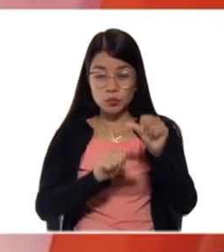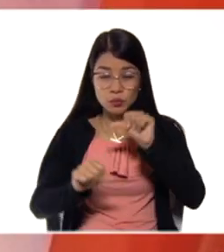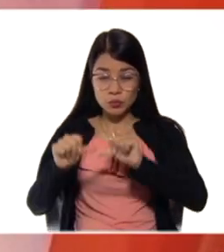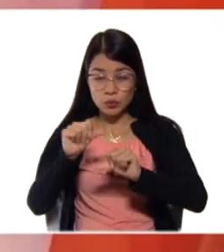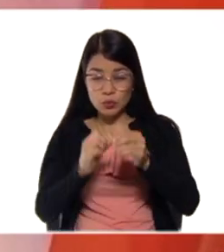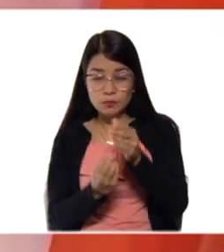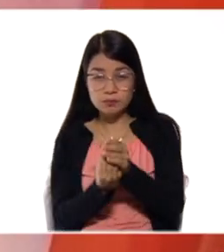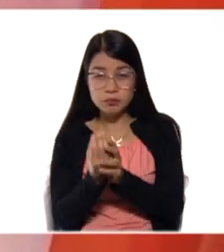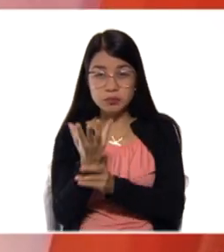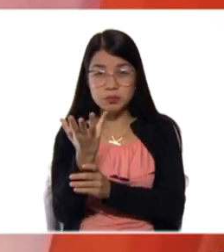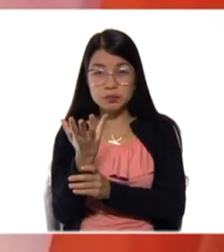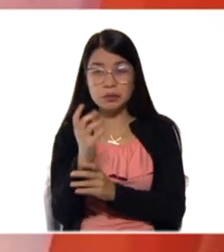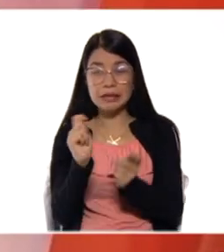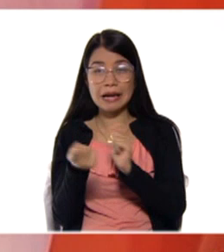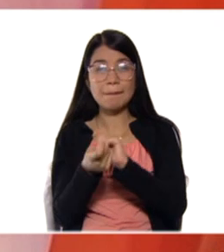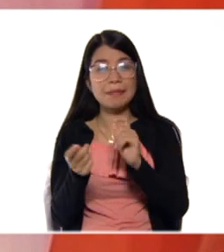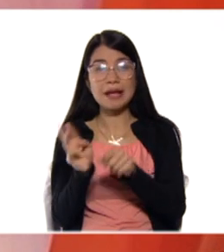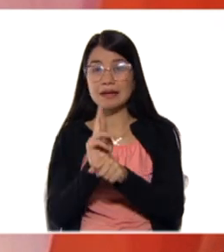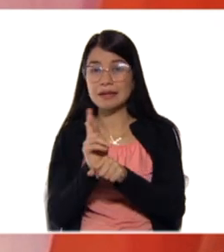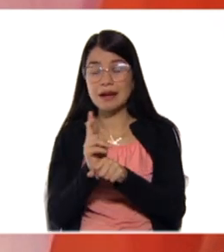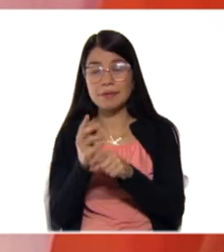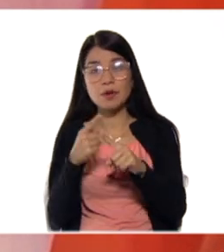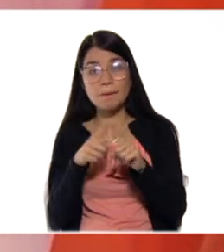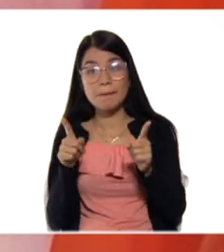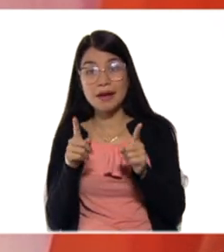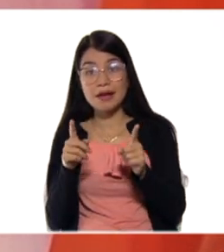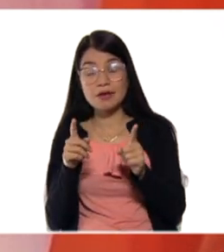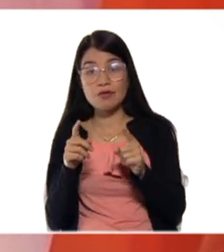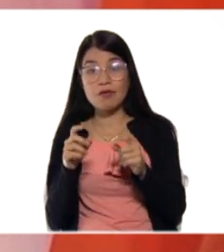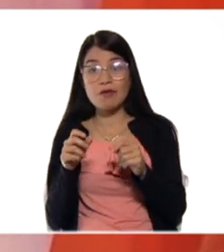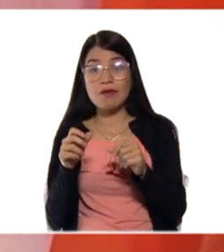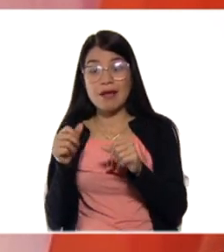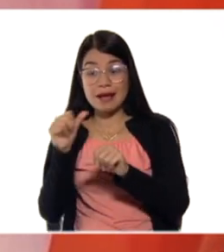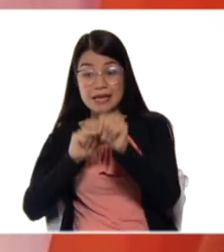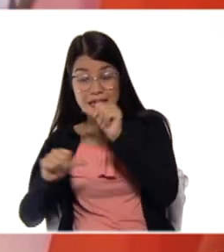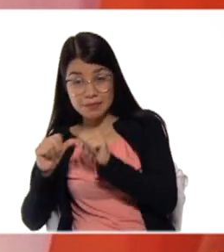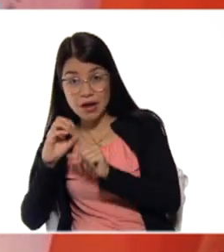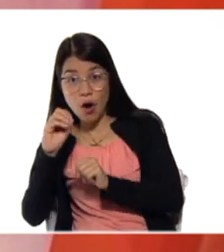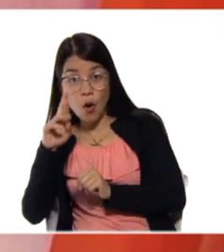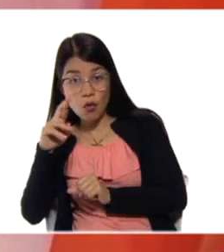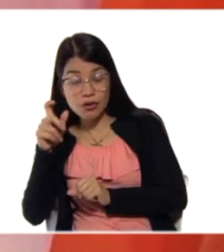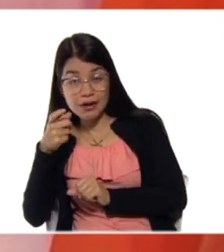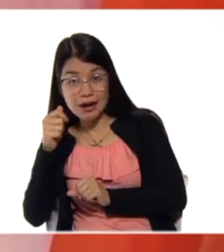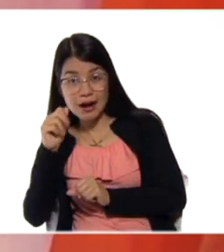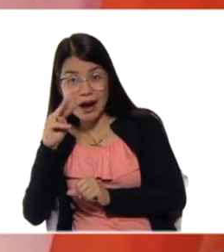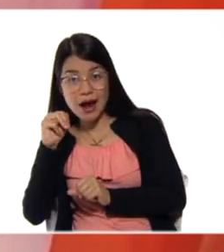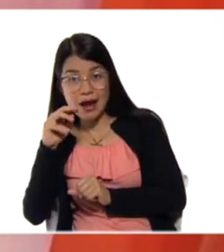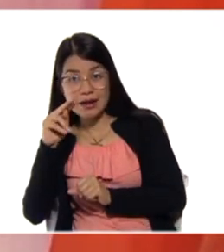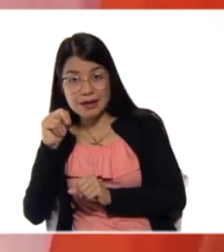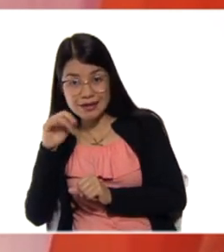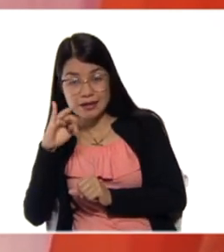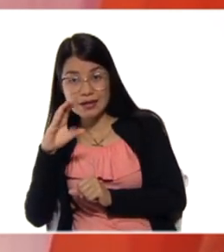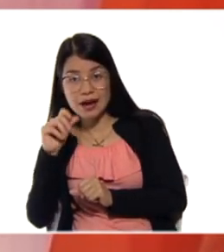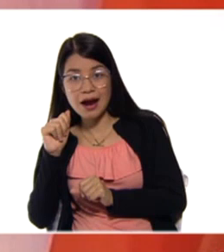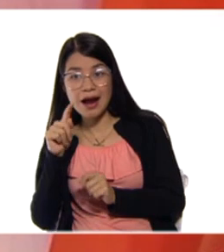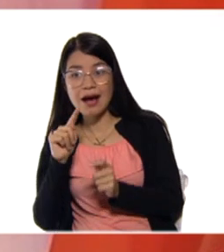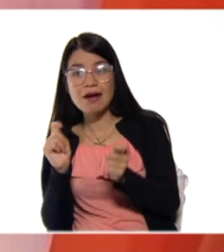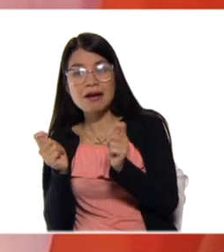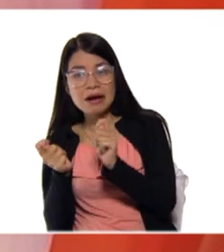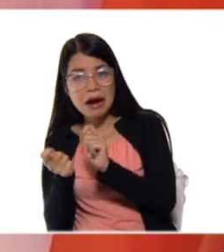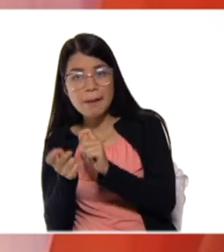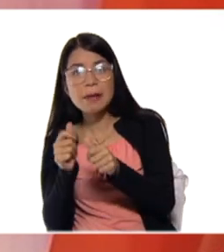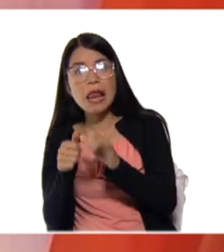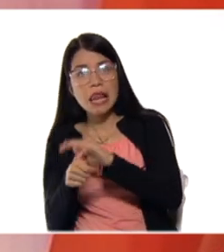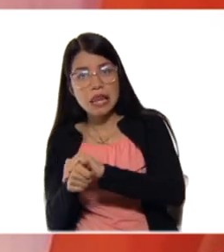químicas orgánicas son más lentas. Y esa es una diferencia entre las reacciones orgánicas e inorgánicas.